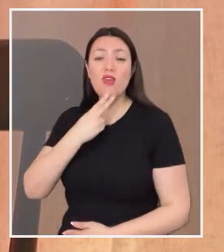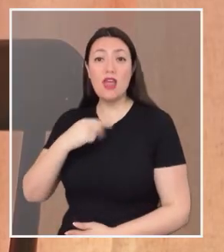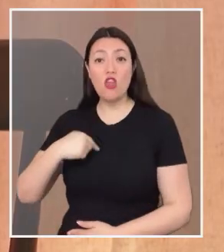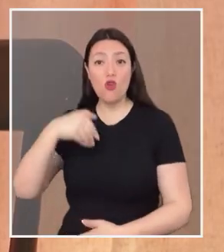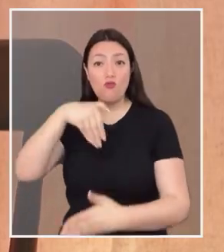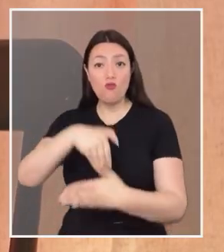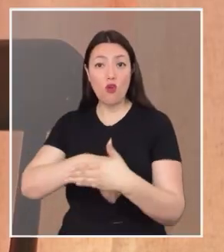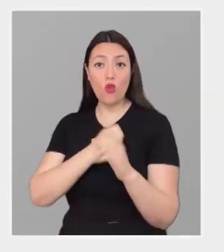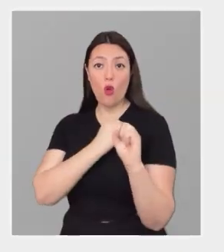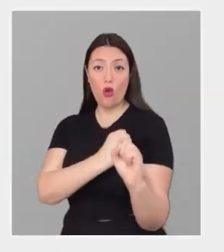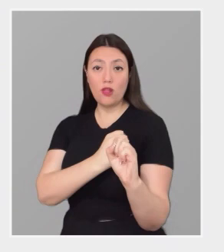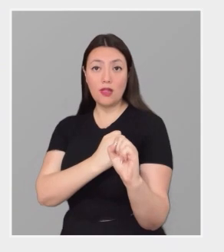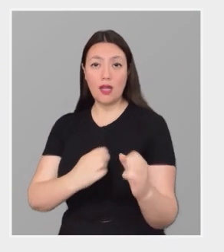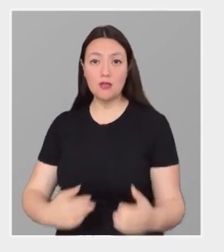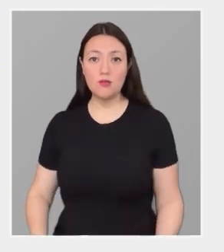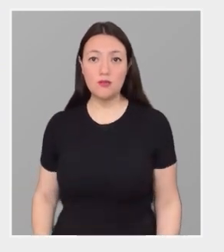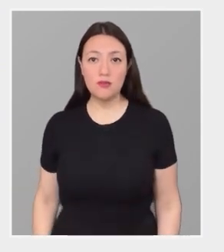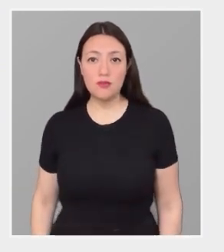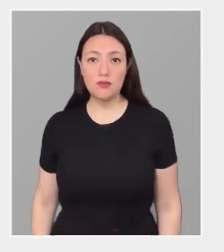voto en Contra